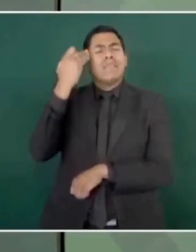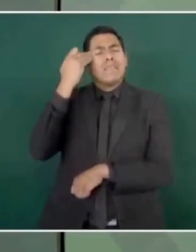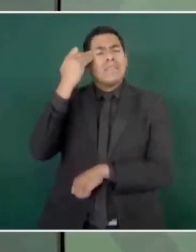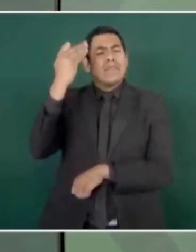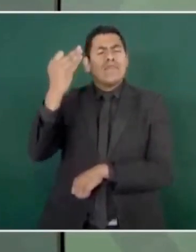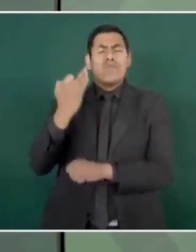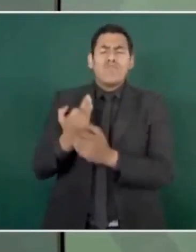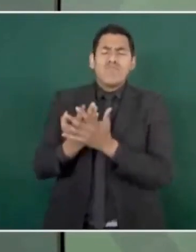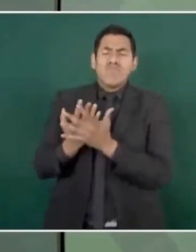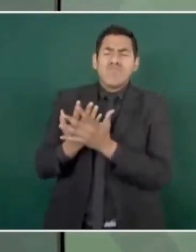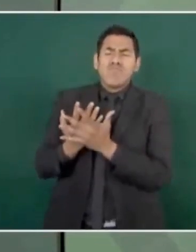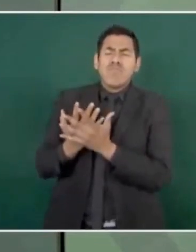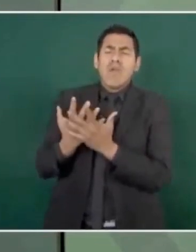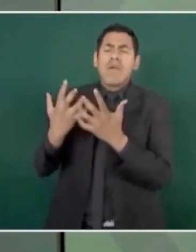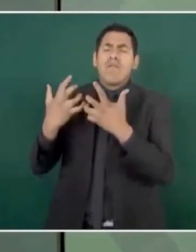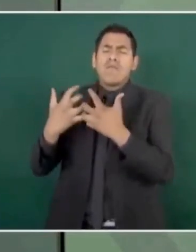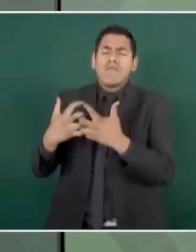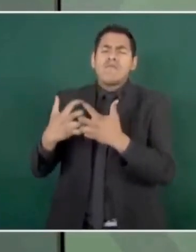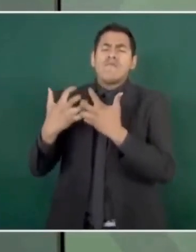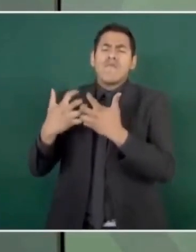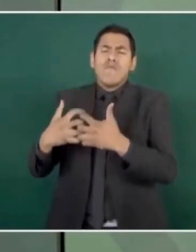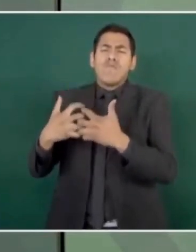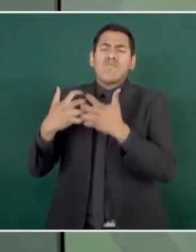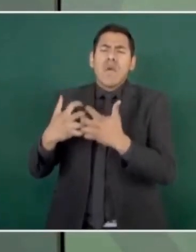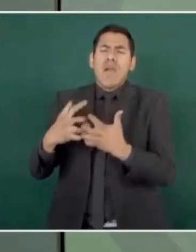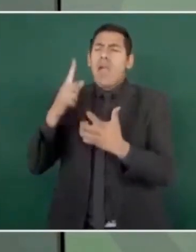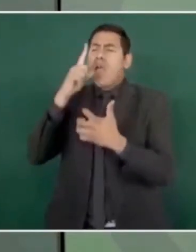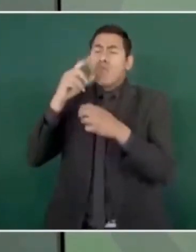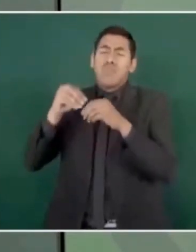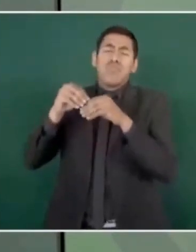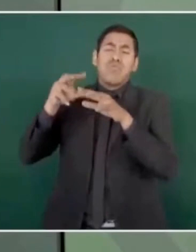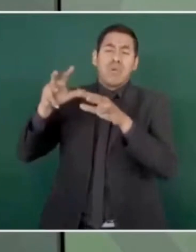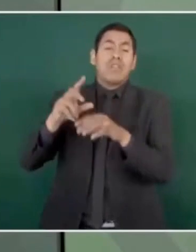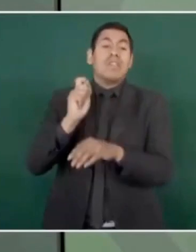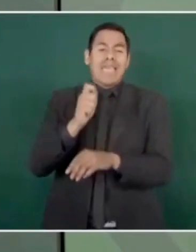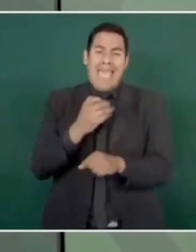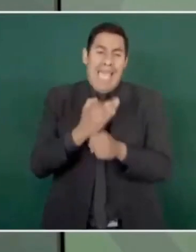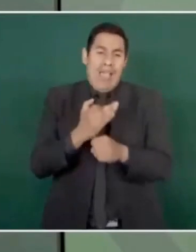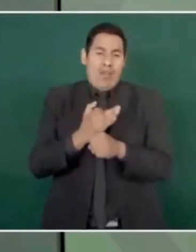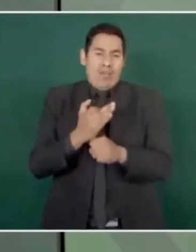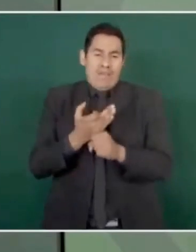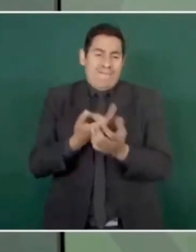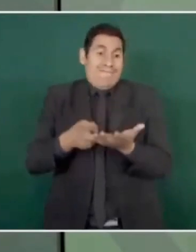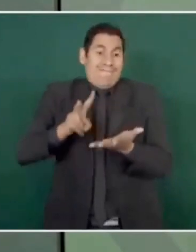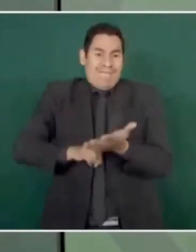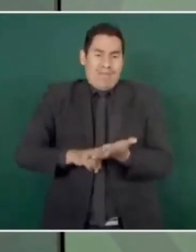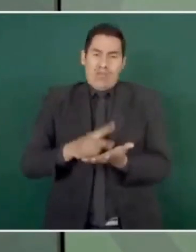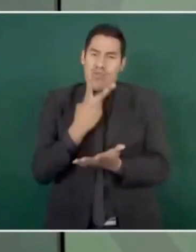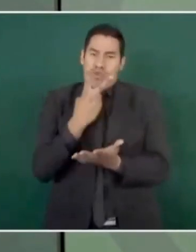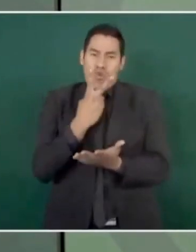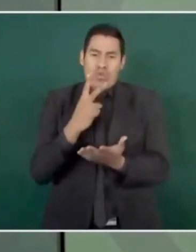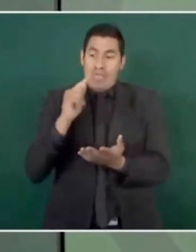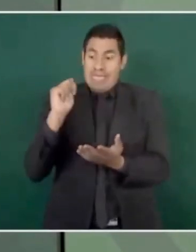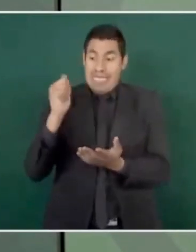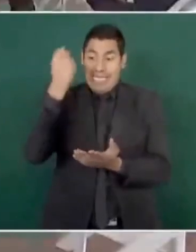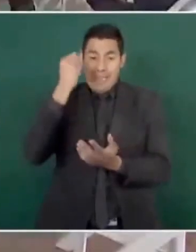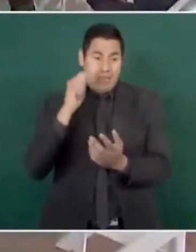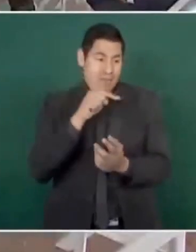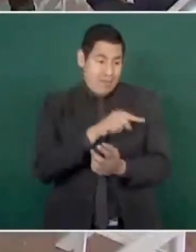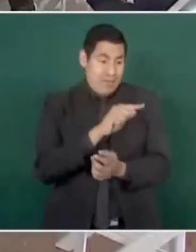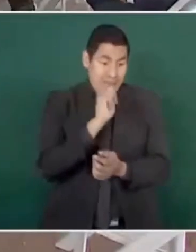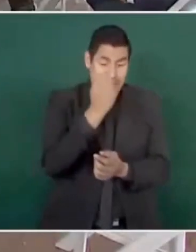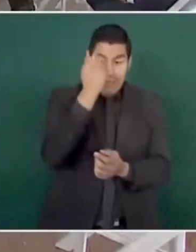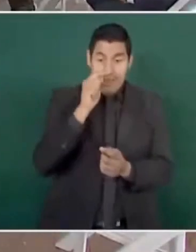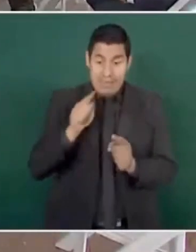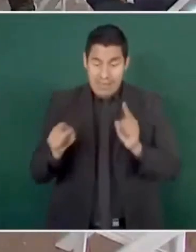echar a andar para producir la luz. O sea, estamos combinando los dos tipos de tecnología. Y todo eso